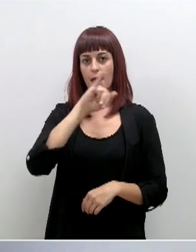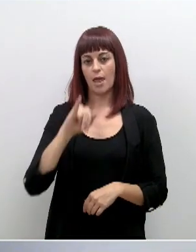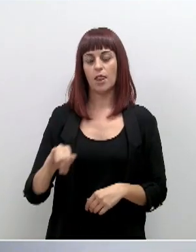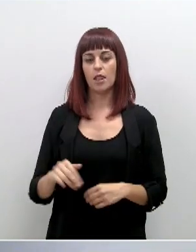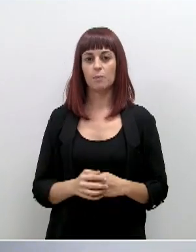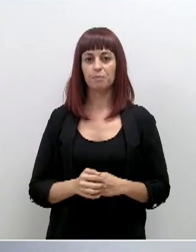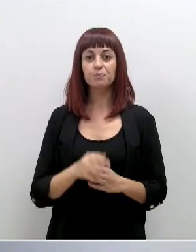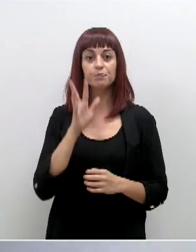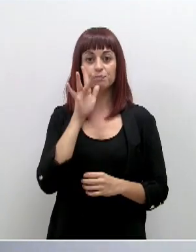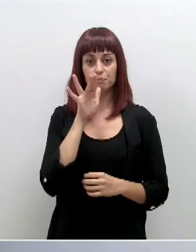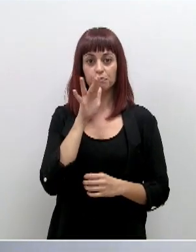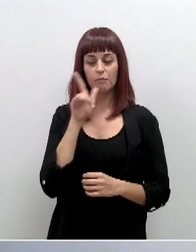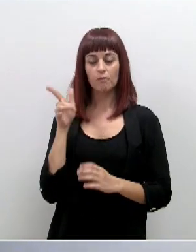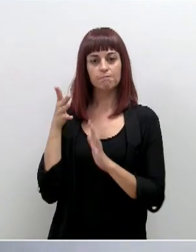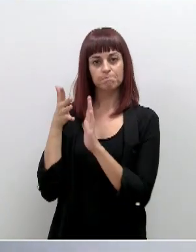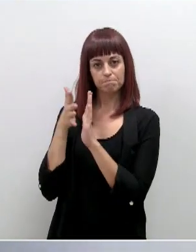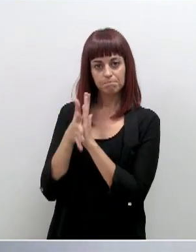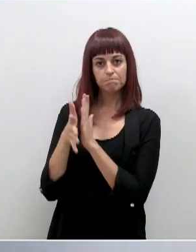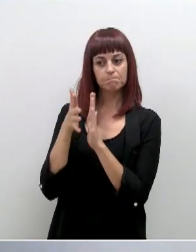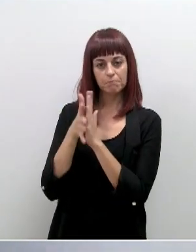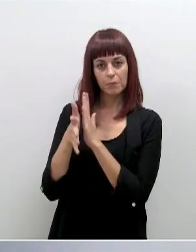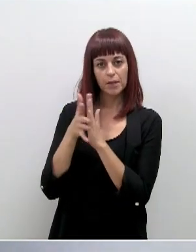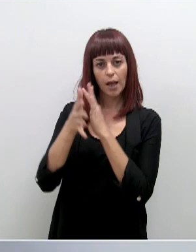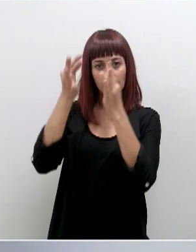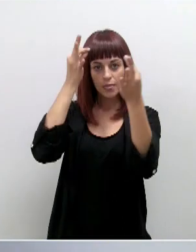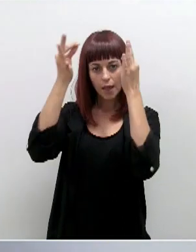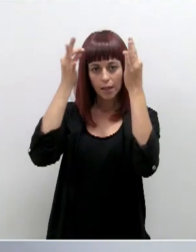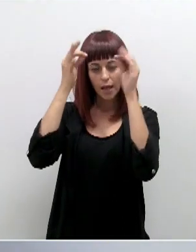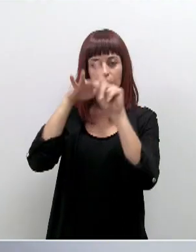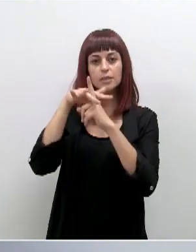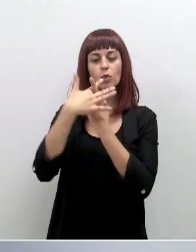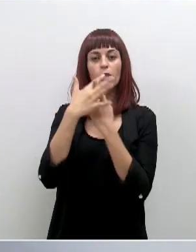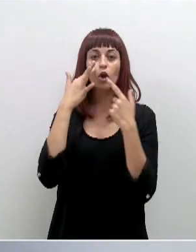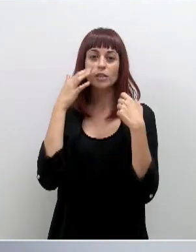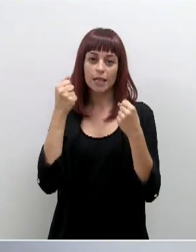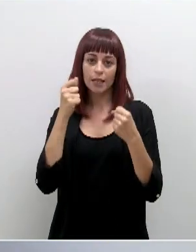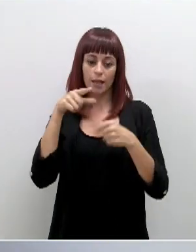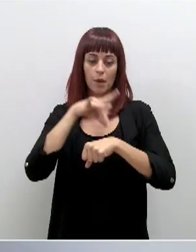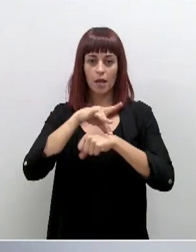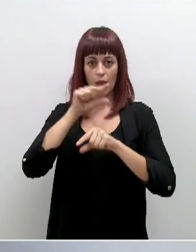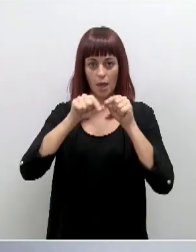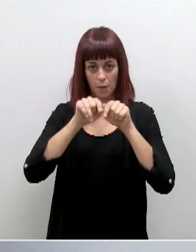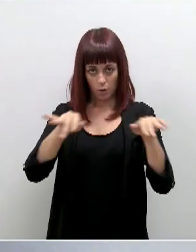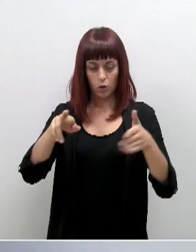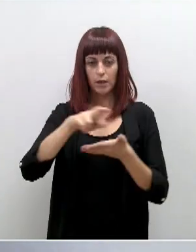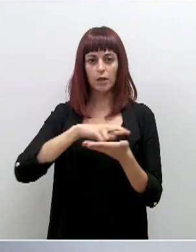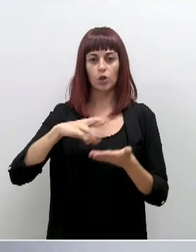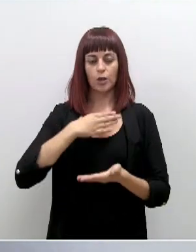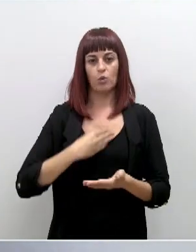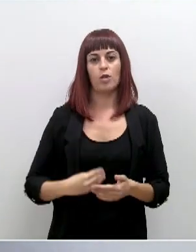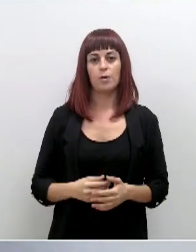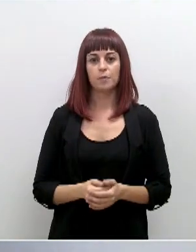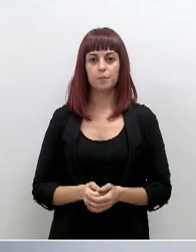quienes a continuación darán cuenta detallada de la situación sanitaria y epidemiológica de la región de Murcia.